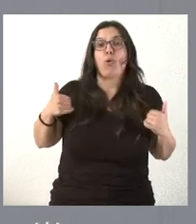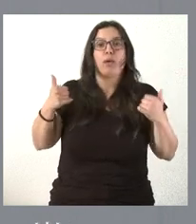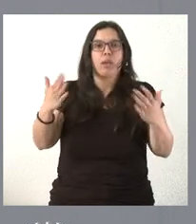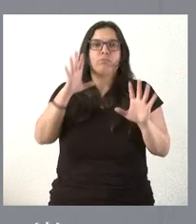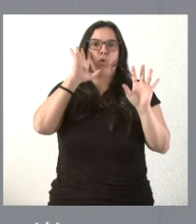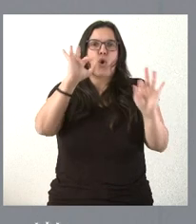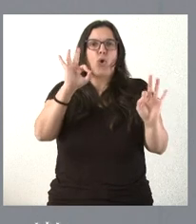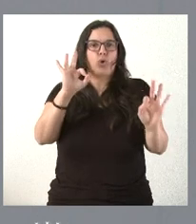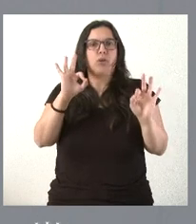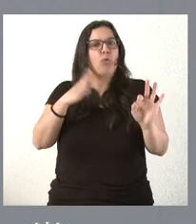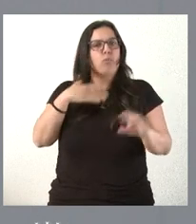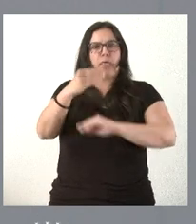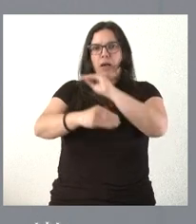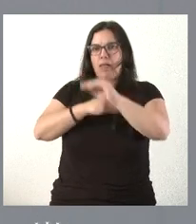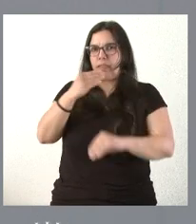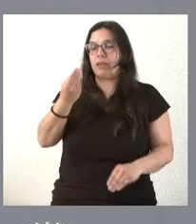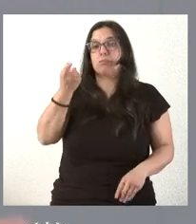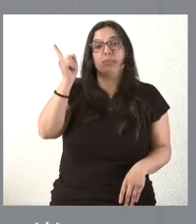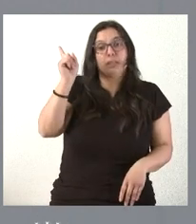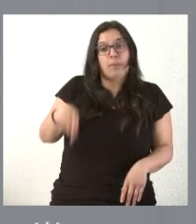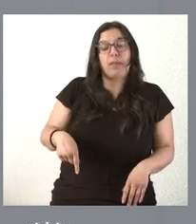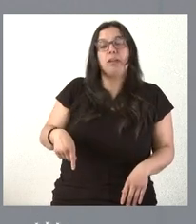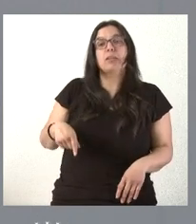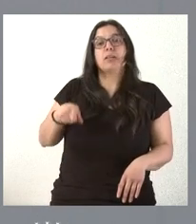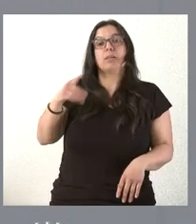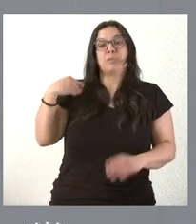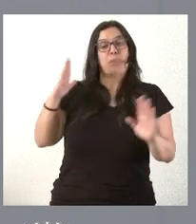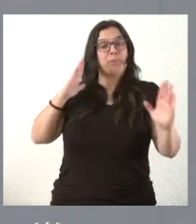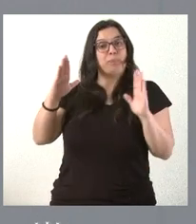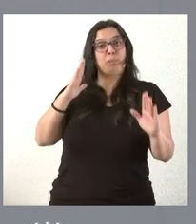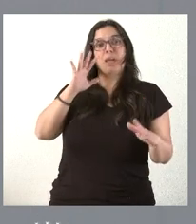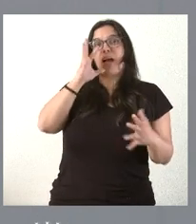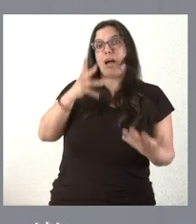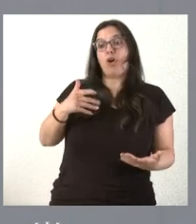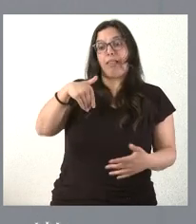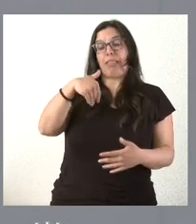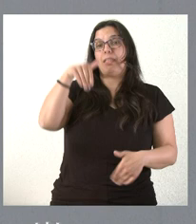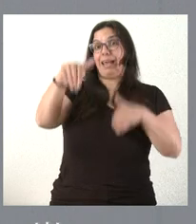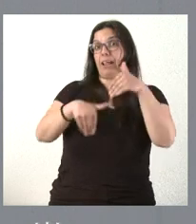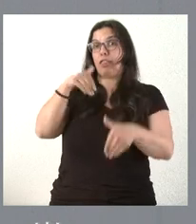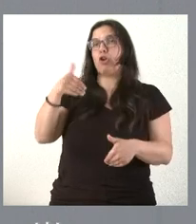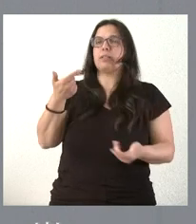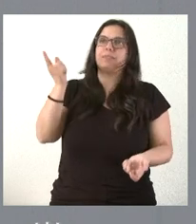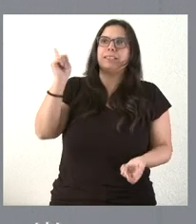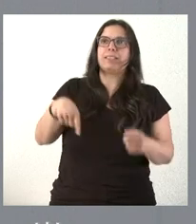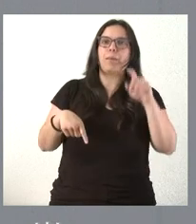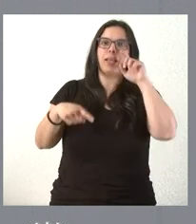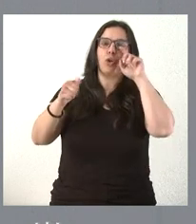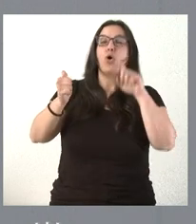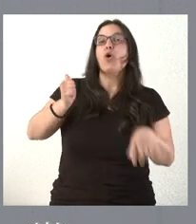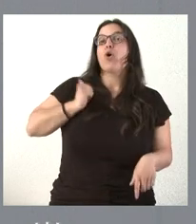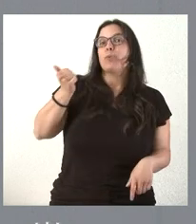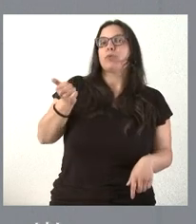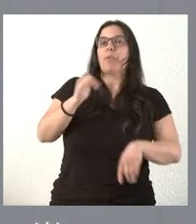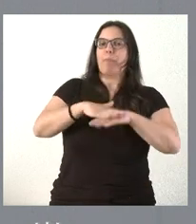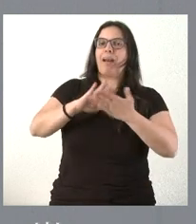pues, lógicamente, lo pueden realizar. También este momento, que es un momento en donde hay unas elecciones convocadas, pues, también es una ocasión para